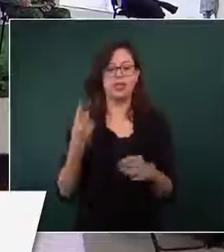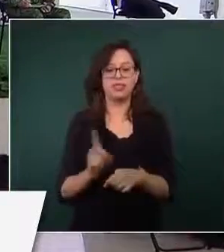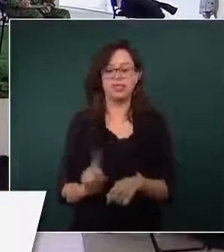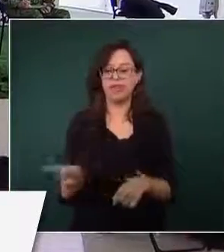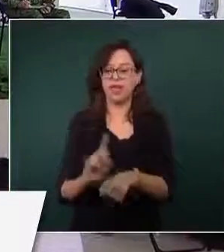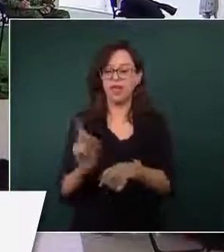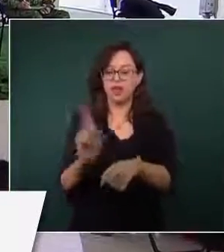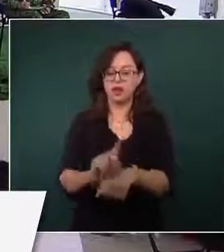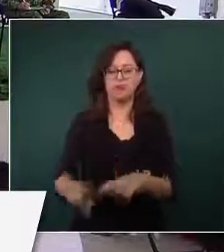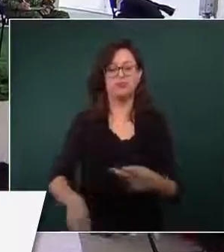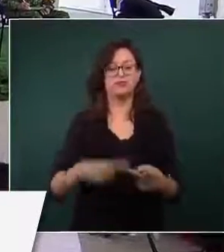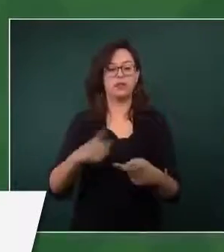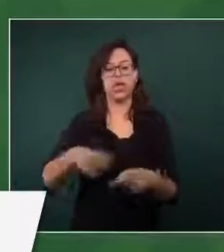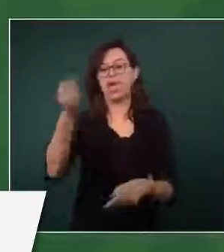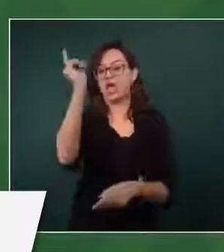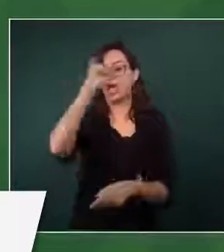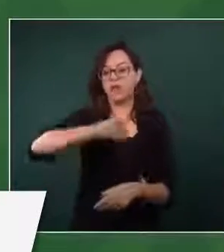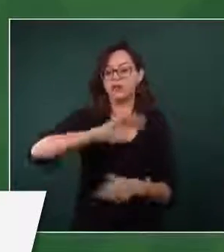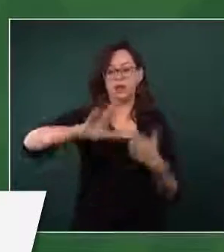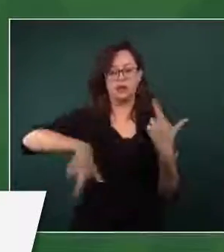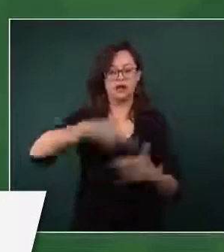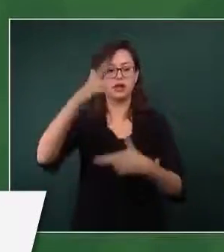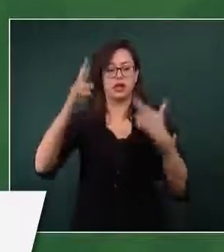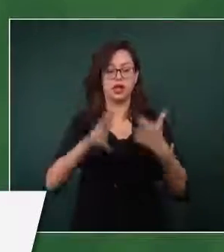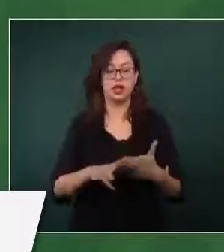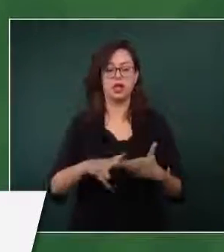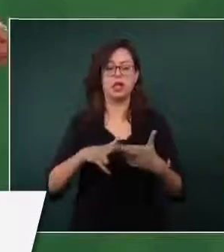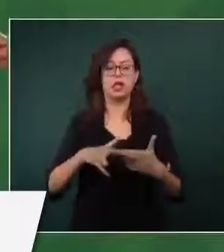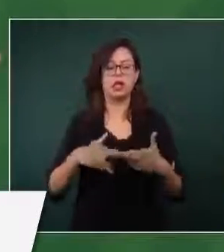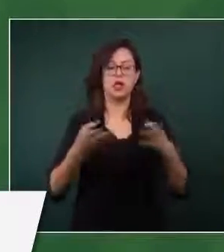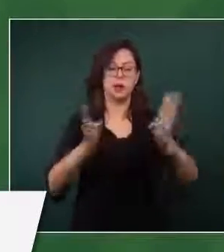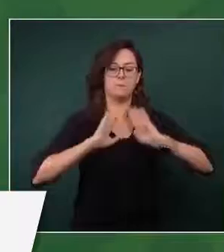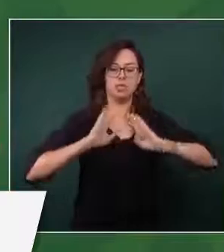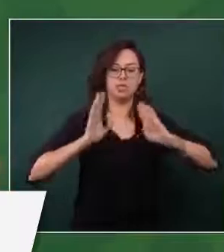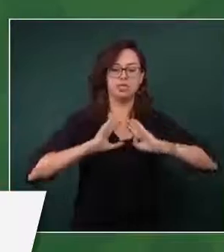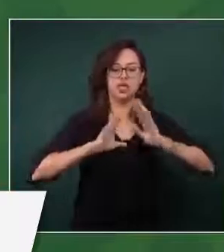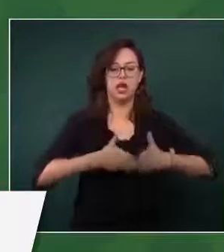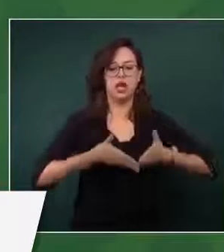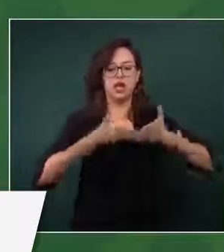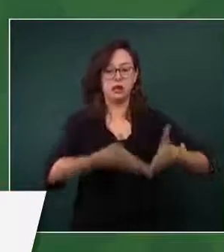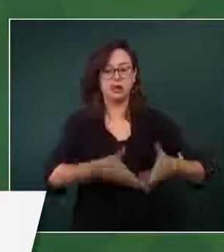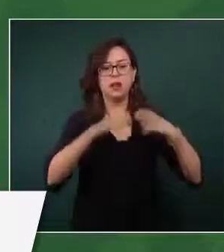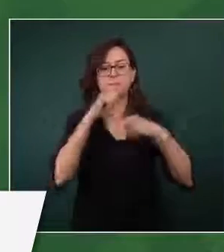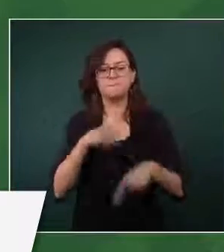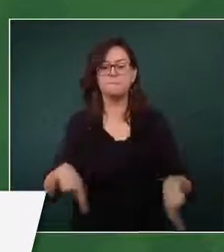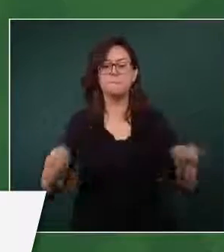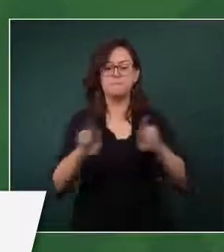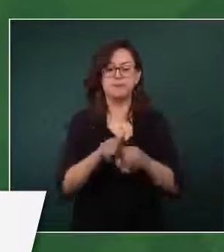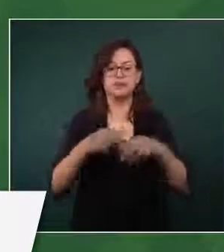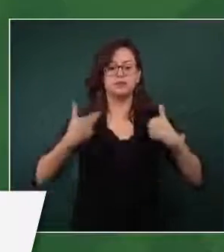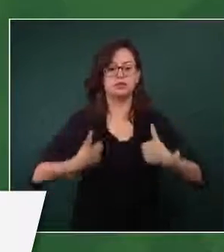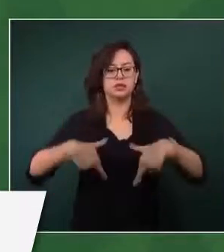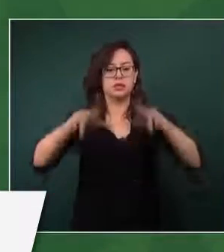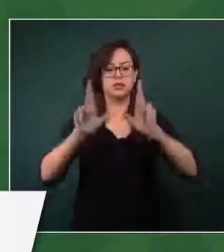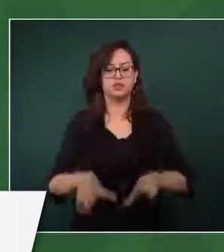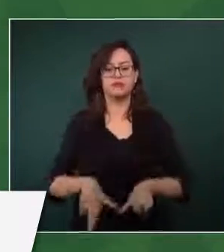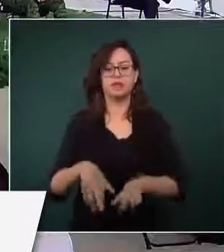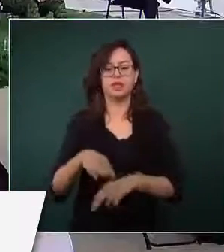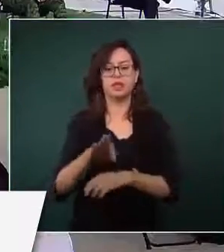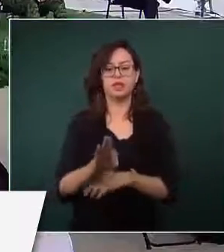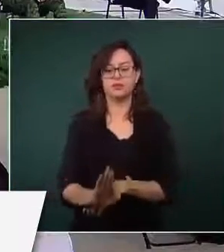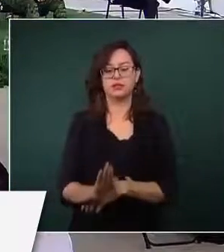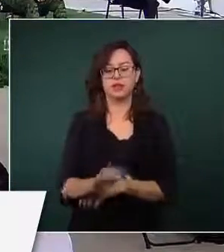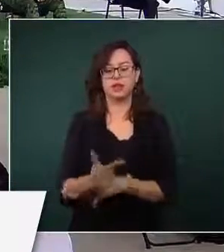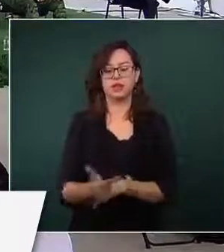naval, militar, los representantes de la fiscalía, en este